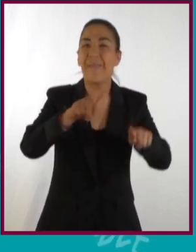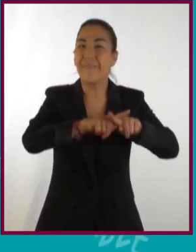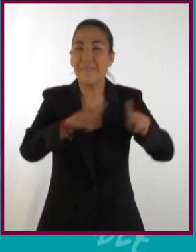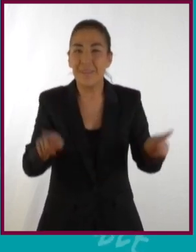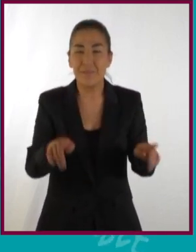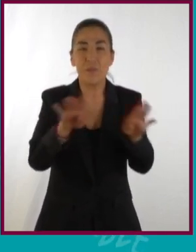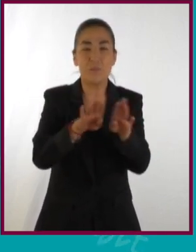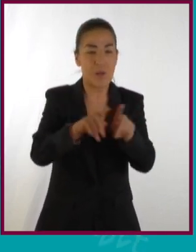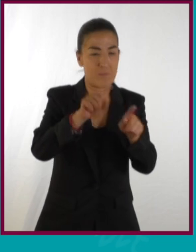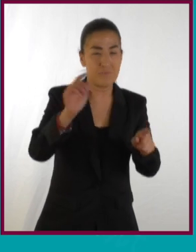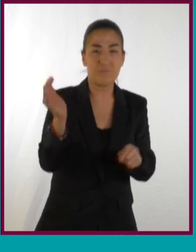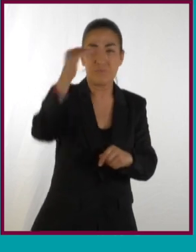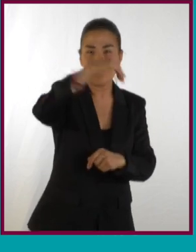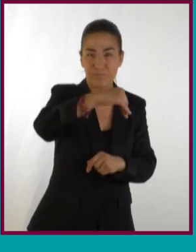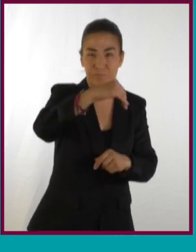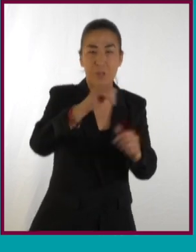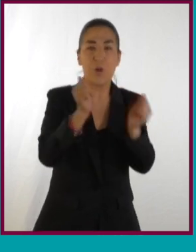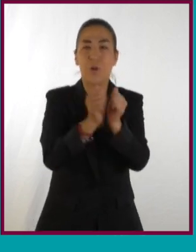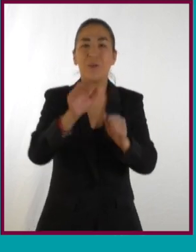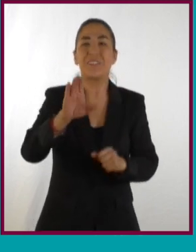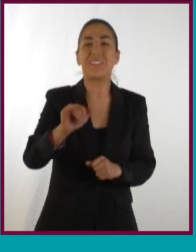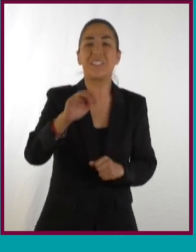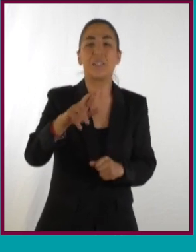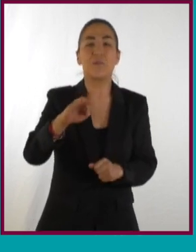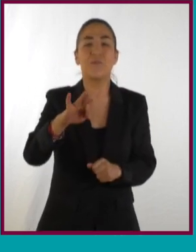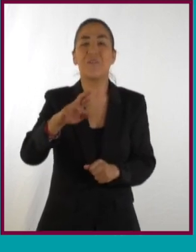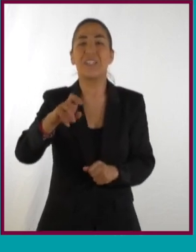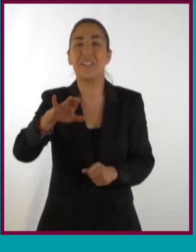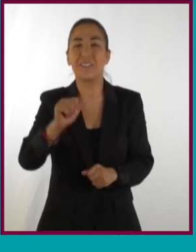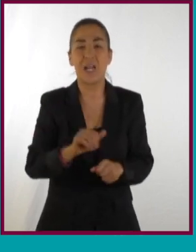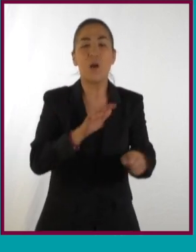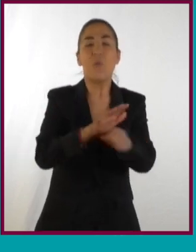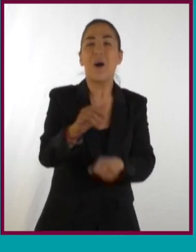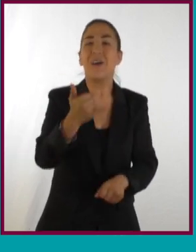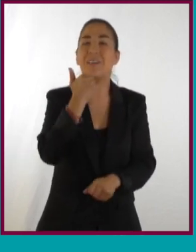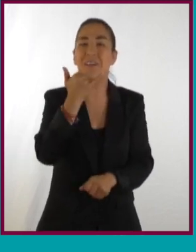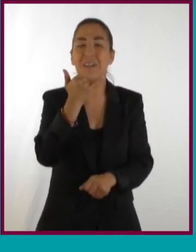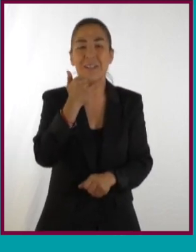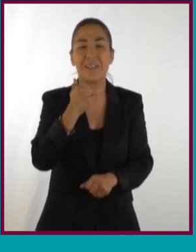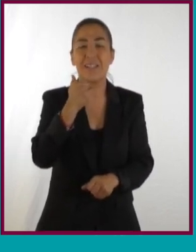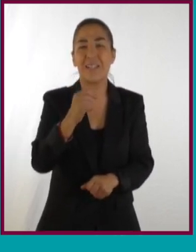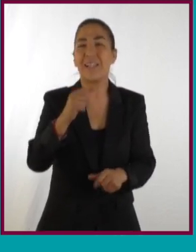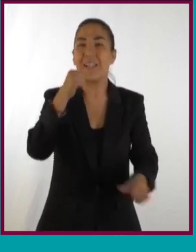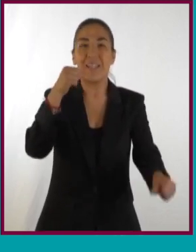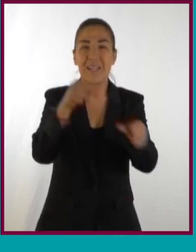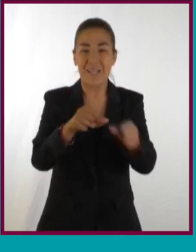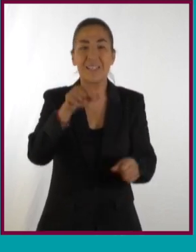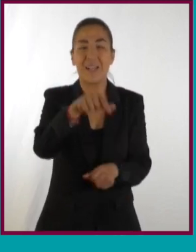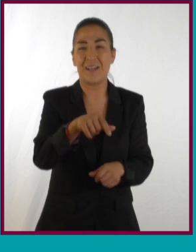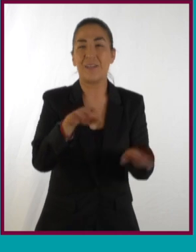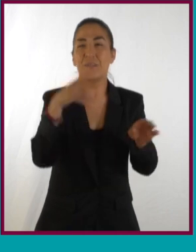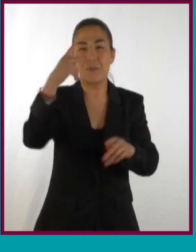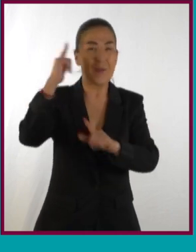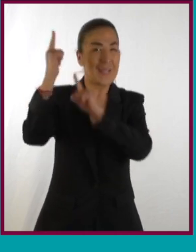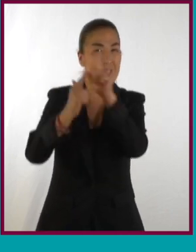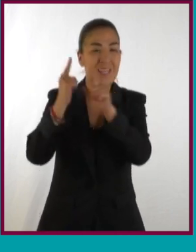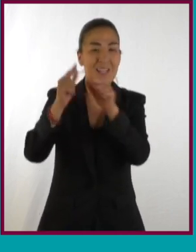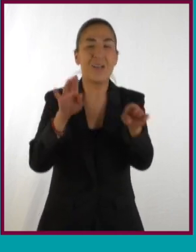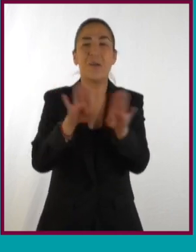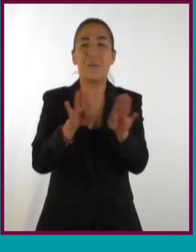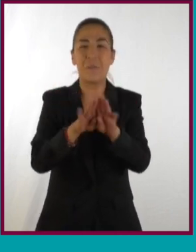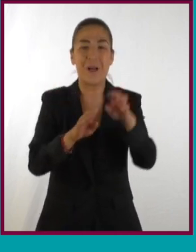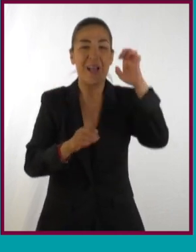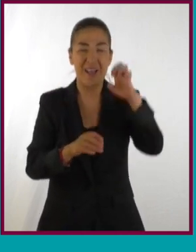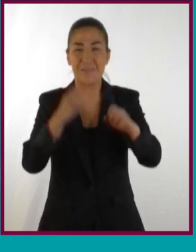nos dice ¿qué tan diferente es una curva cónica de la circunferencia? Se usa la letra griega Epsilon para designarla